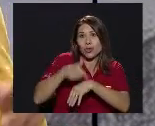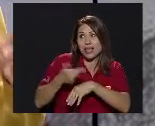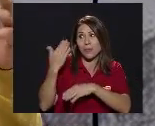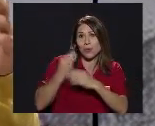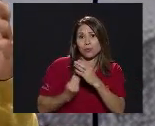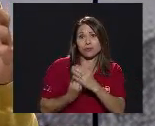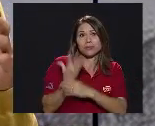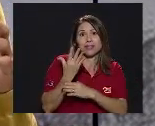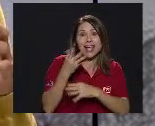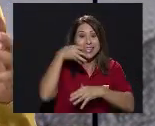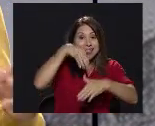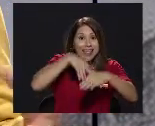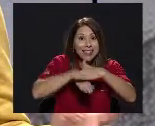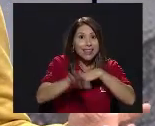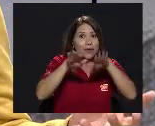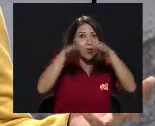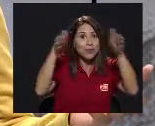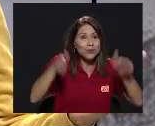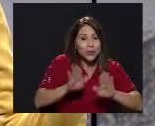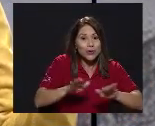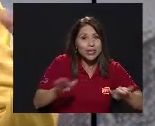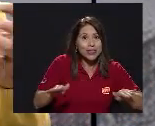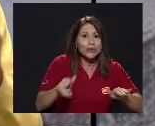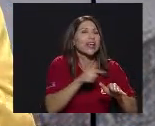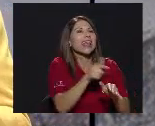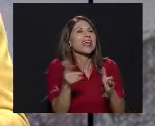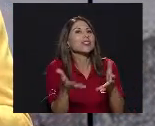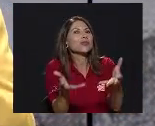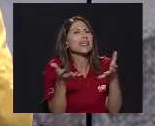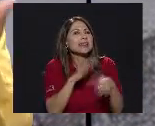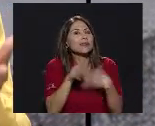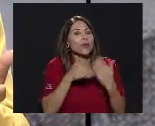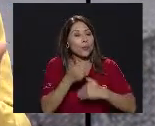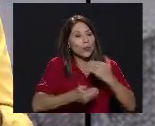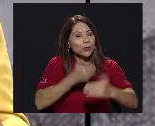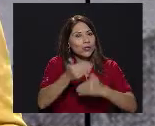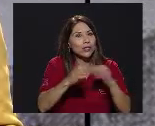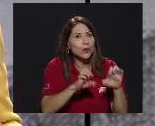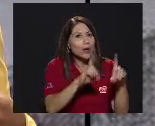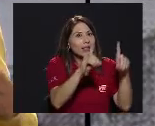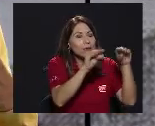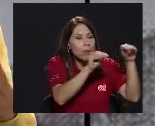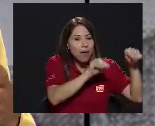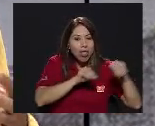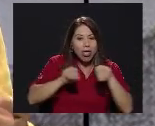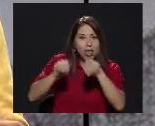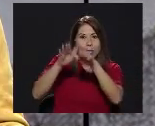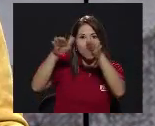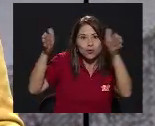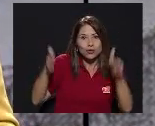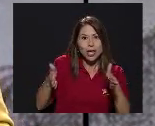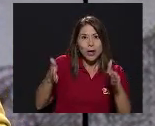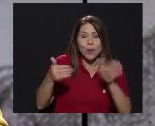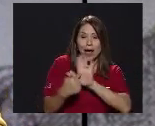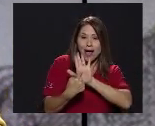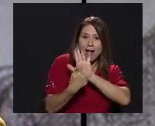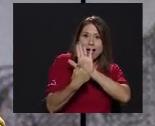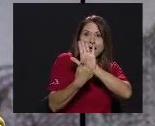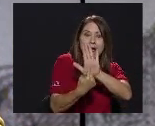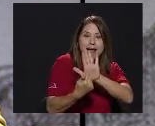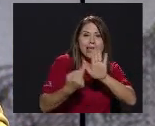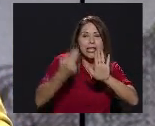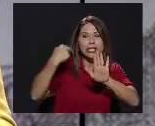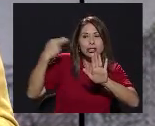niños Ellos tienen también La intención De tomar todo ese proceso Educativo Y llevarlo al museo Y que el museo Además de reflejar La historia De la